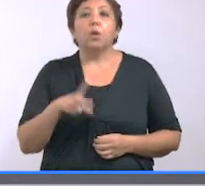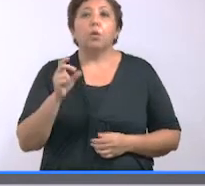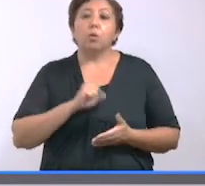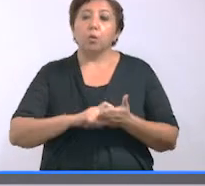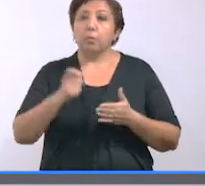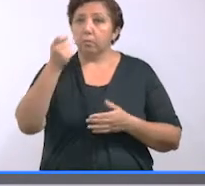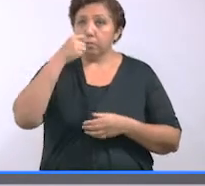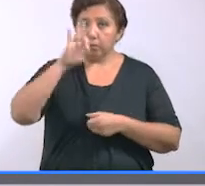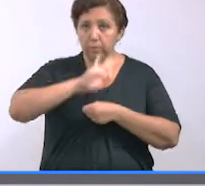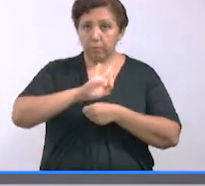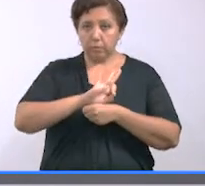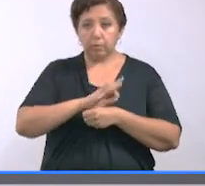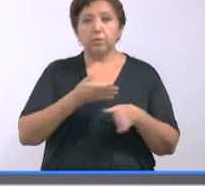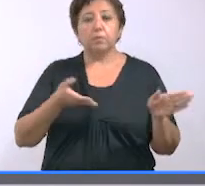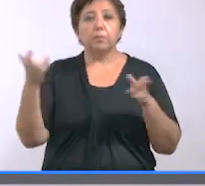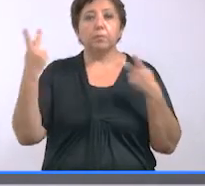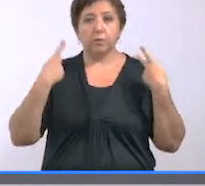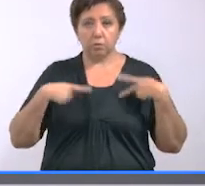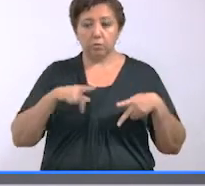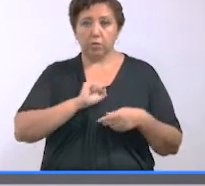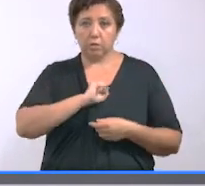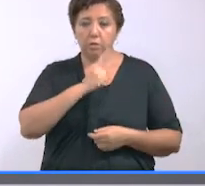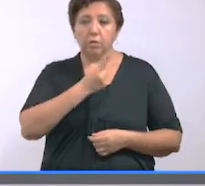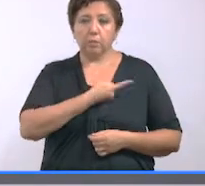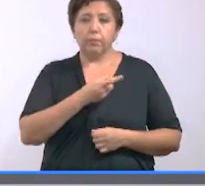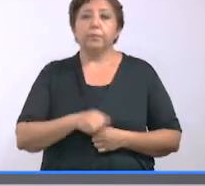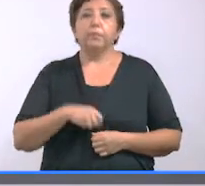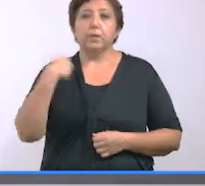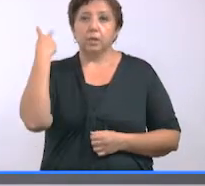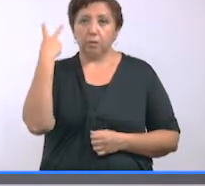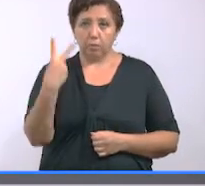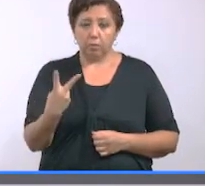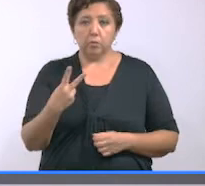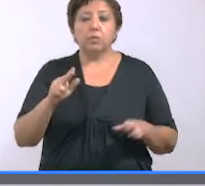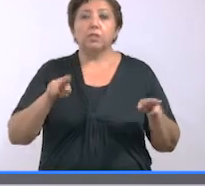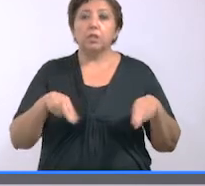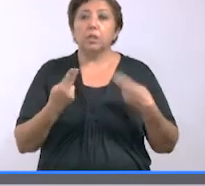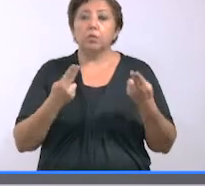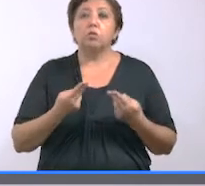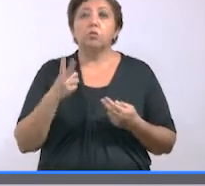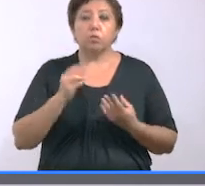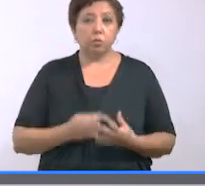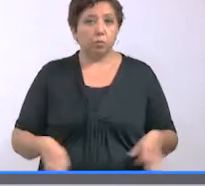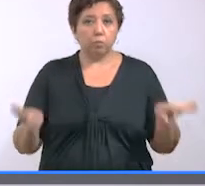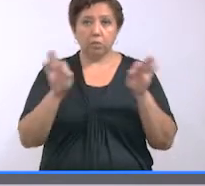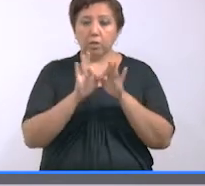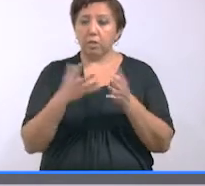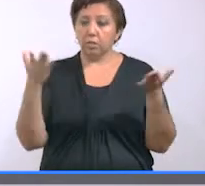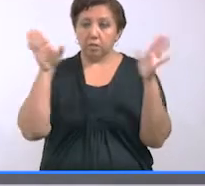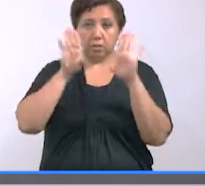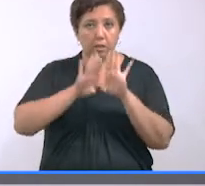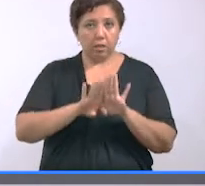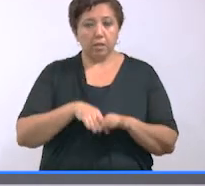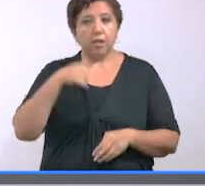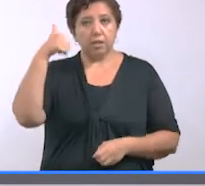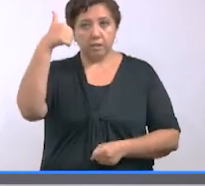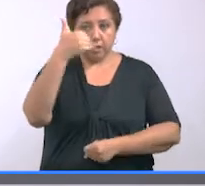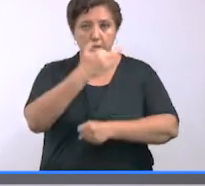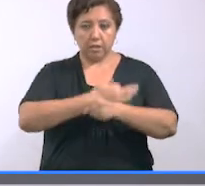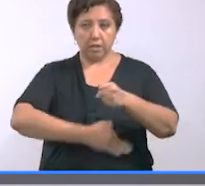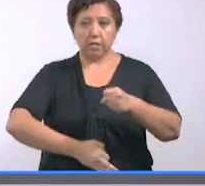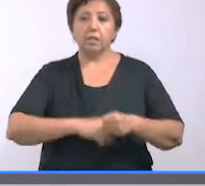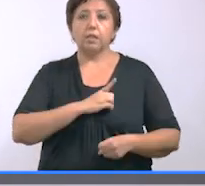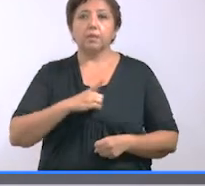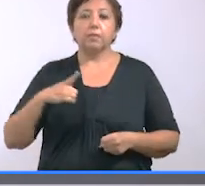compra de medicamentos y traslados del personal de salud. 2. Los negocios no esenciales deberán cerrar a más tardar a las 6 de la